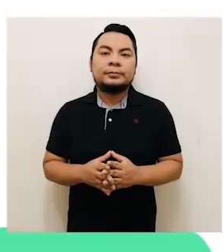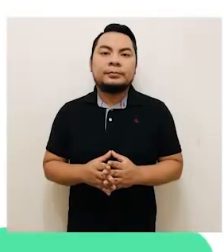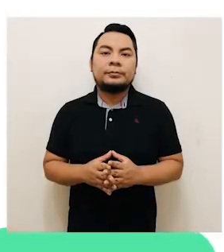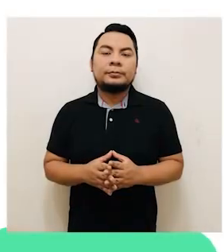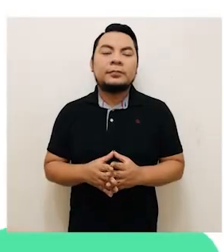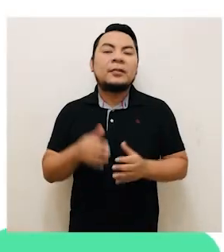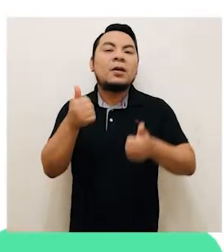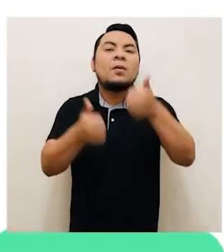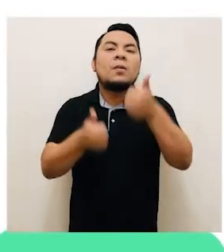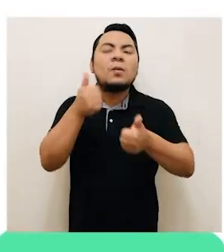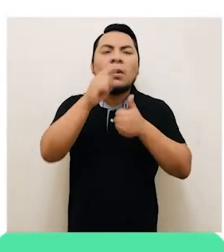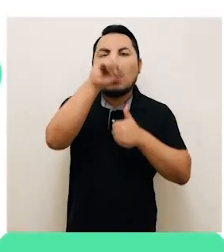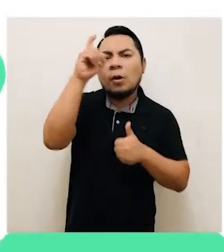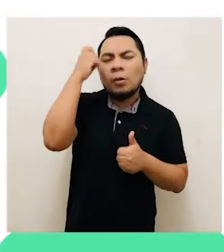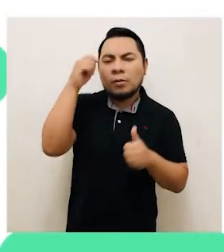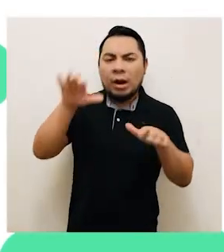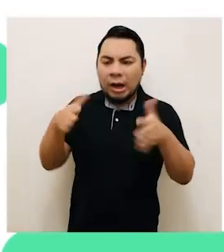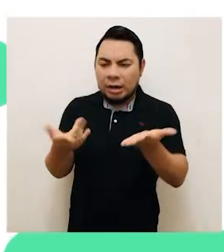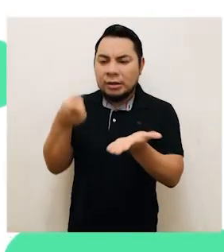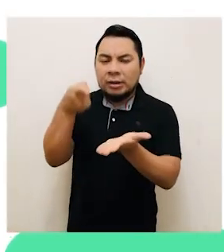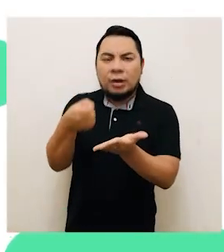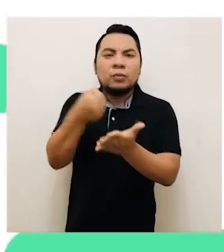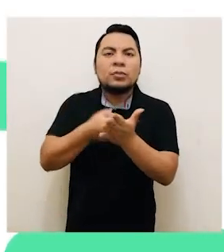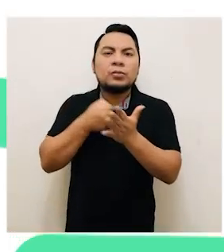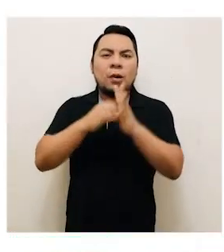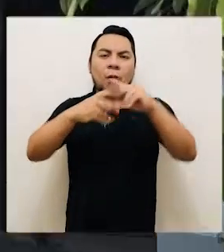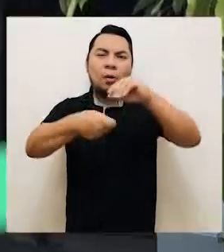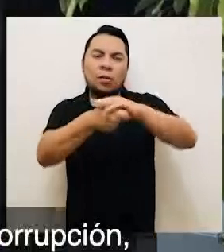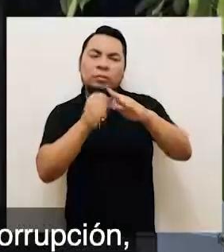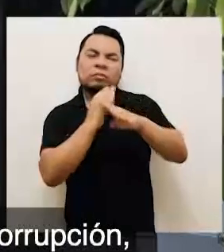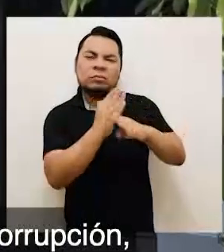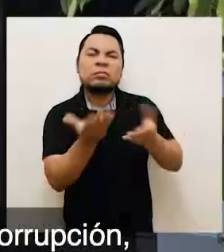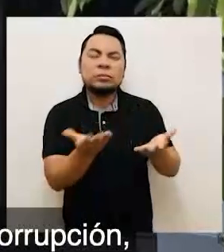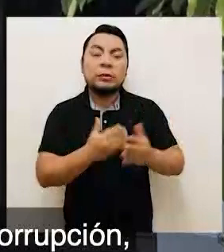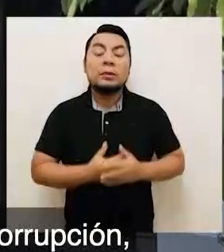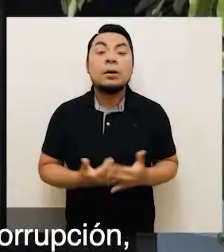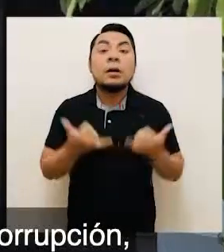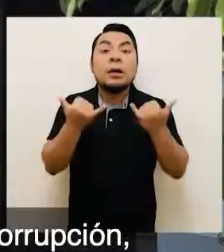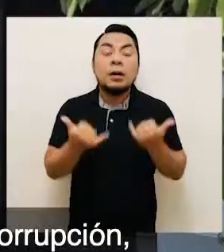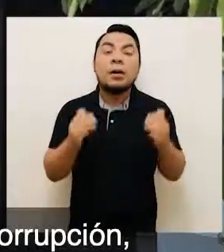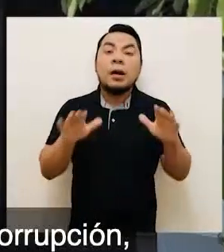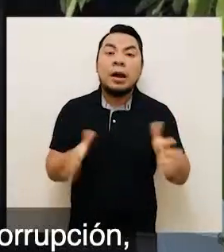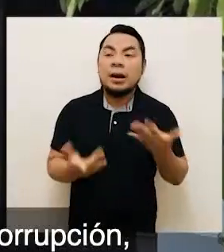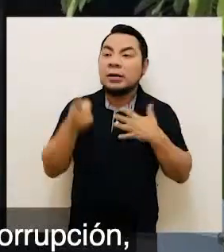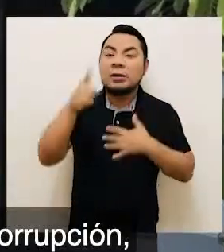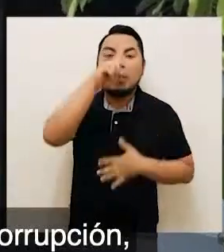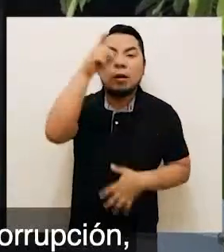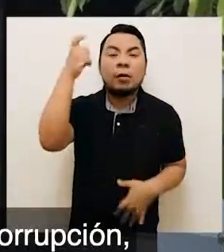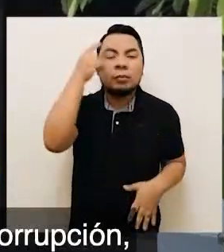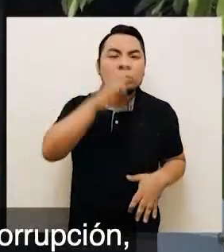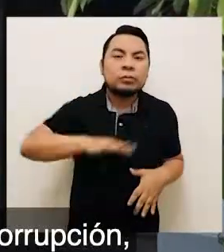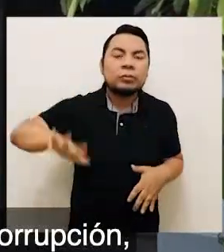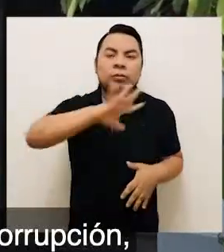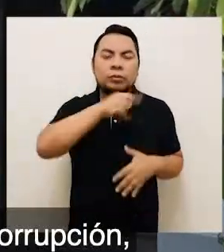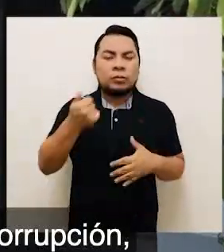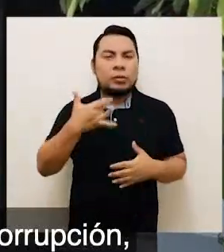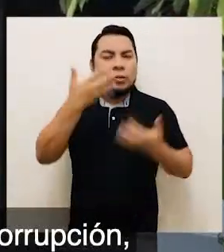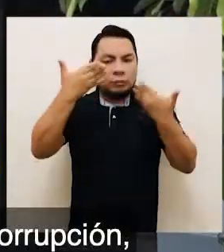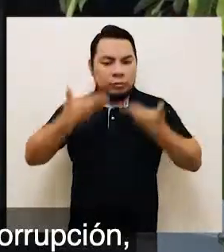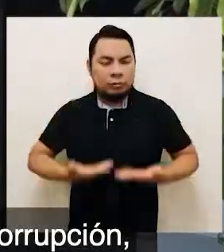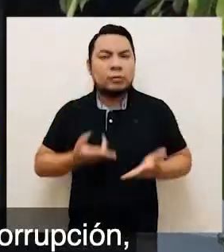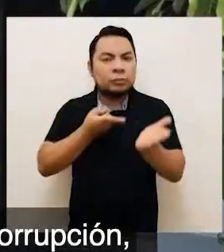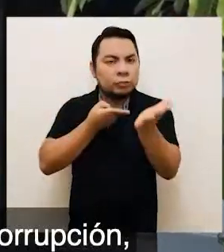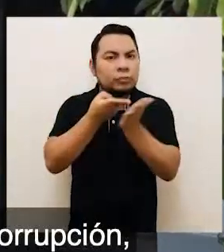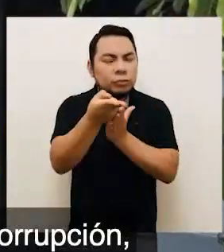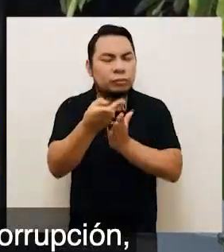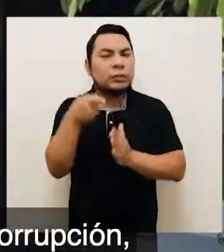¿Cuál es la política vigente para luchar contra la corrupción? Actualmente contamos con la Política Nacional de Integridad y Lucha contra